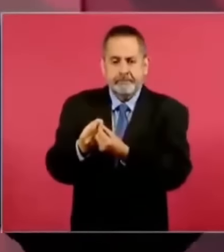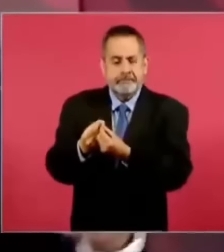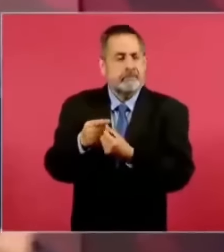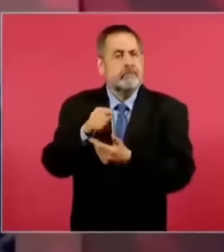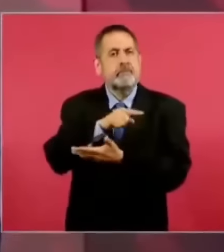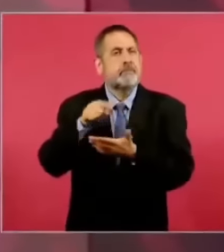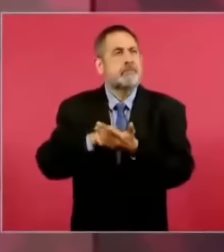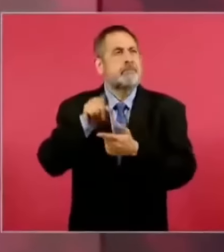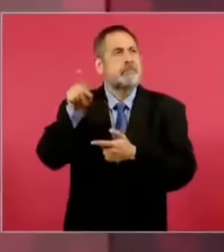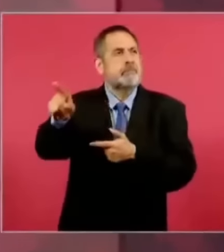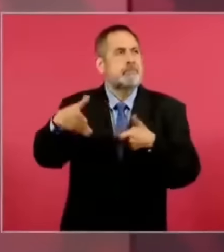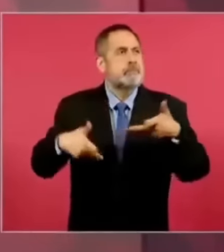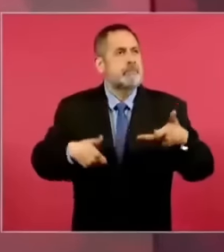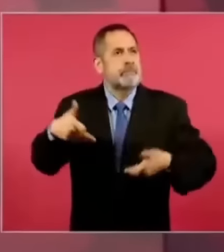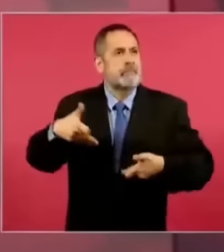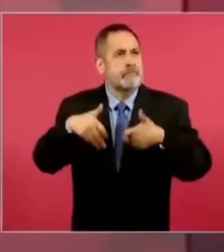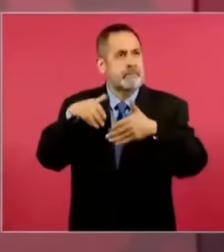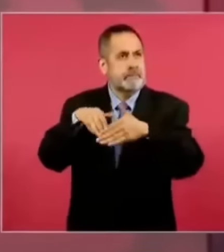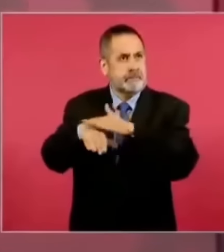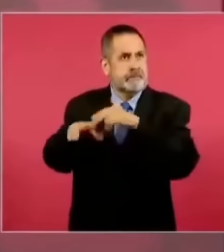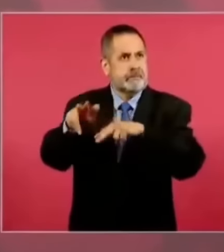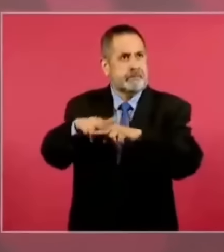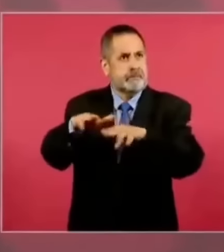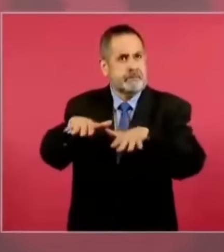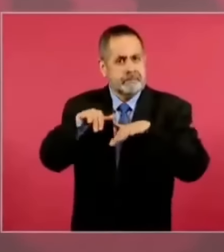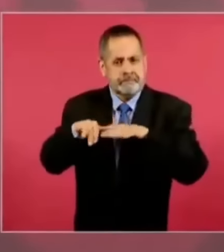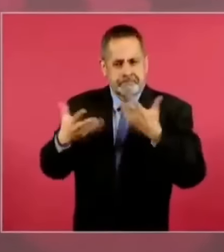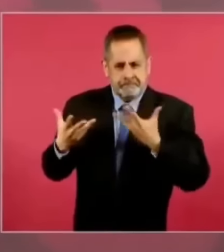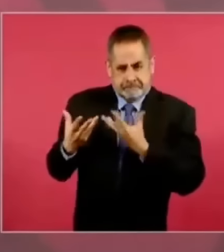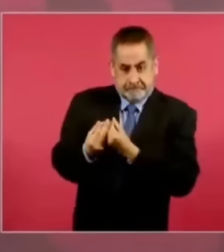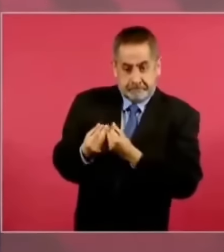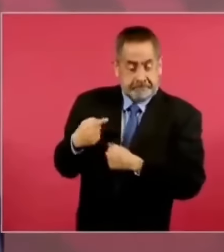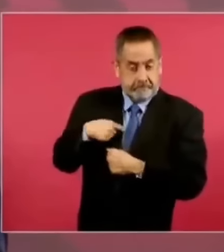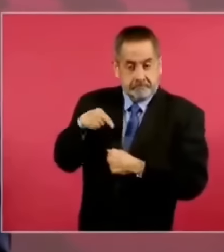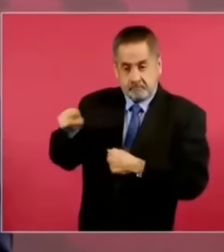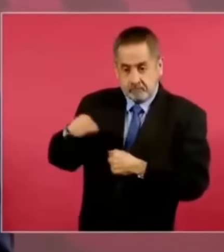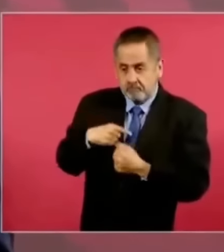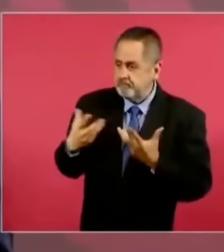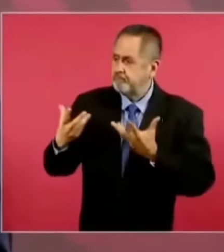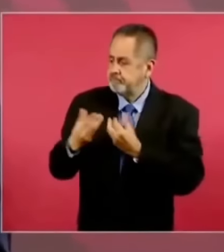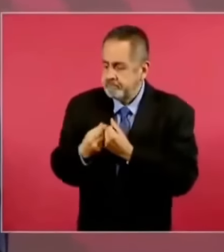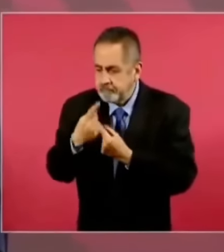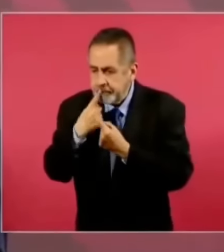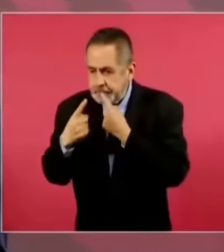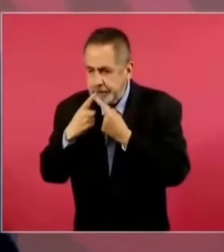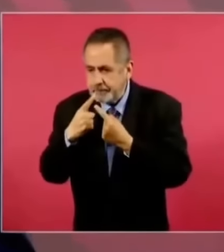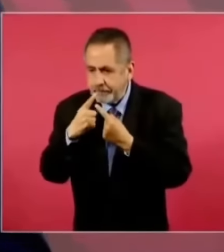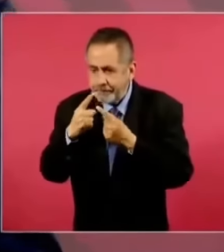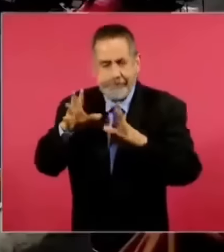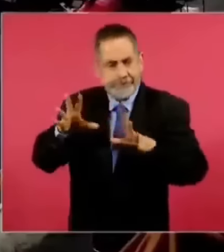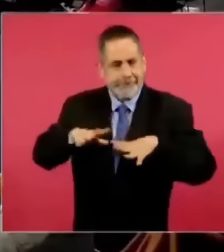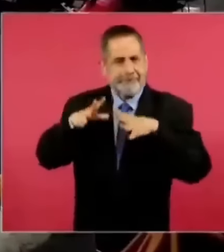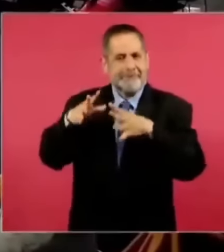para fundar ese partido